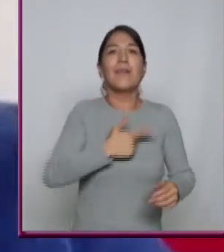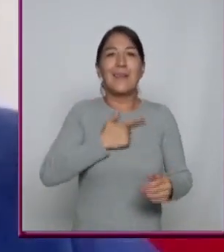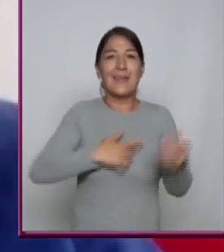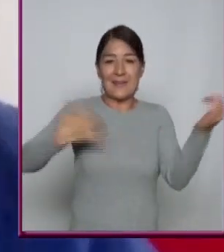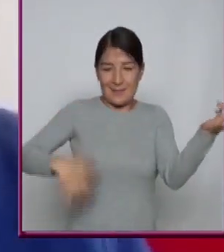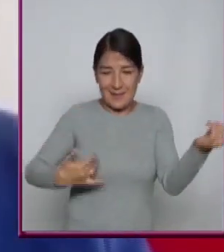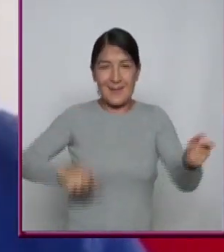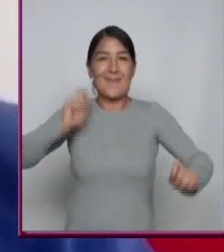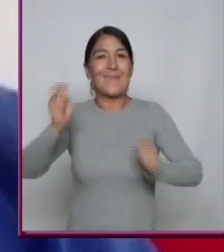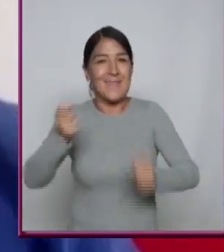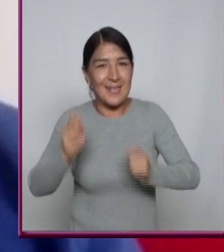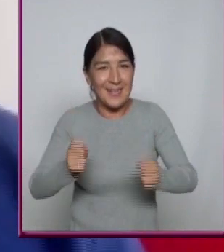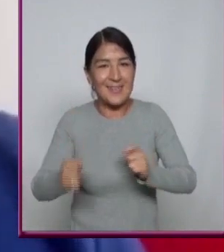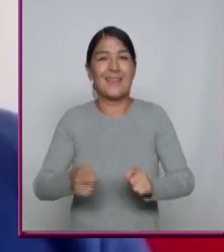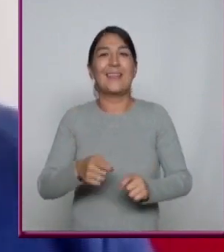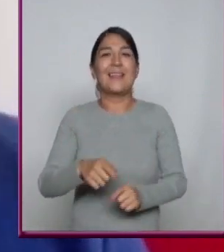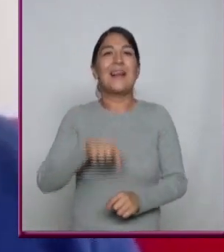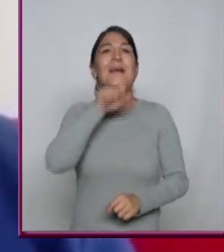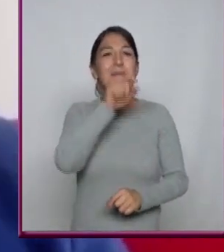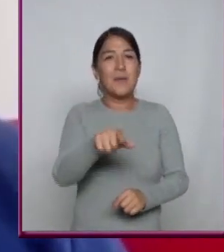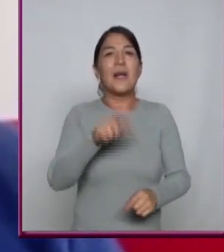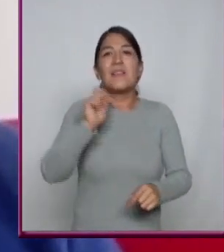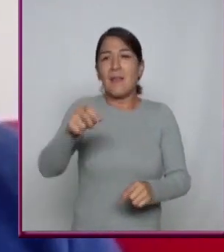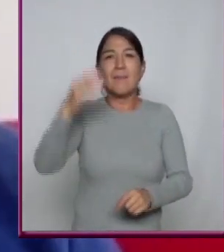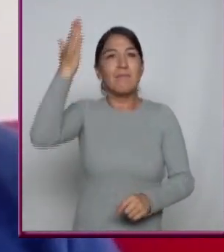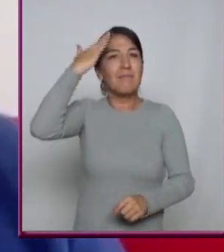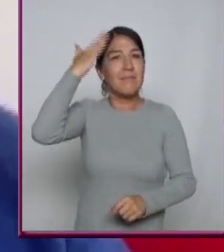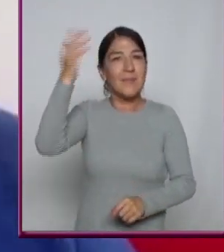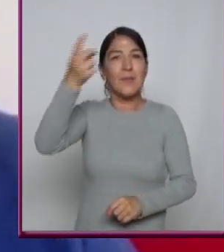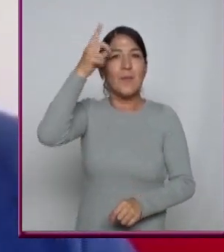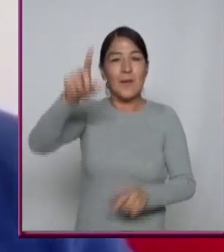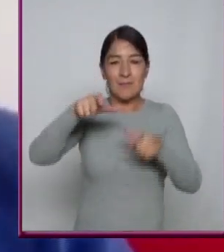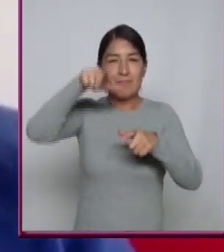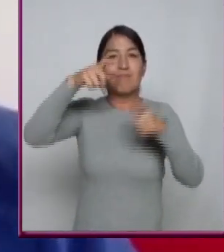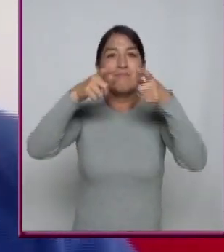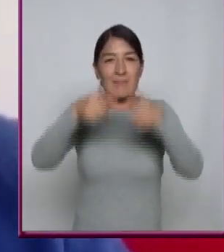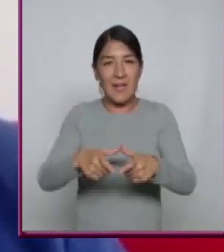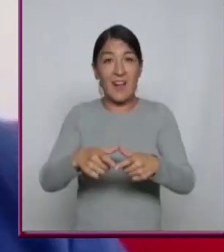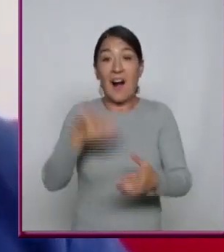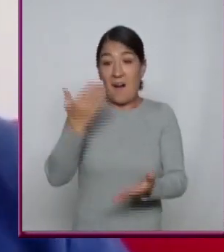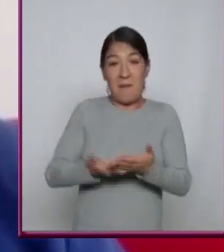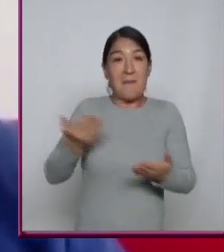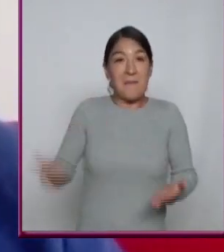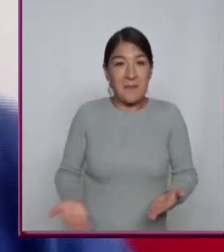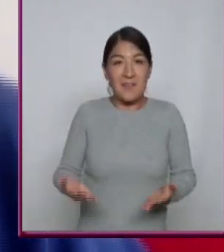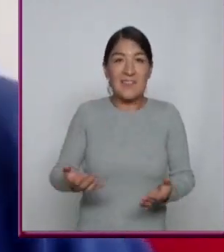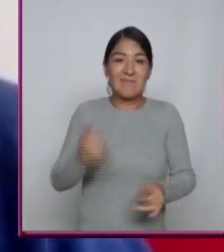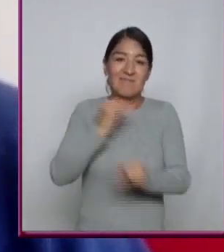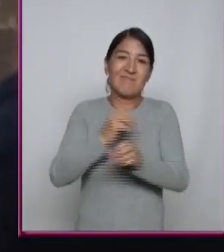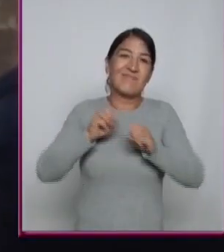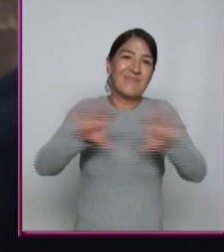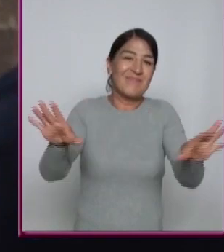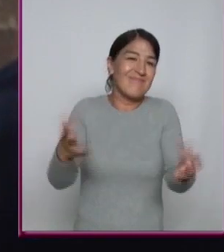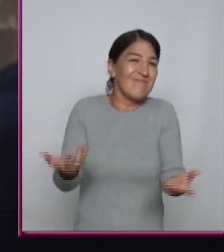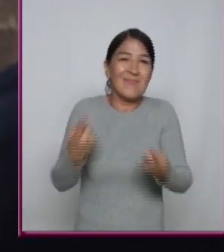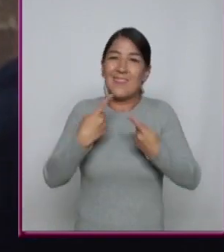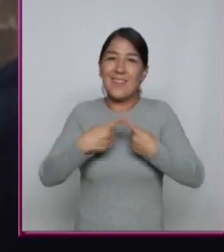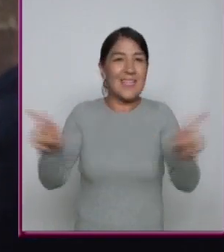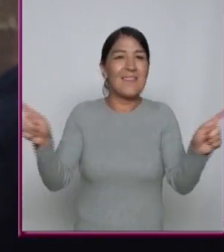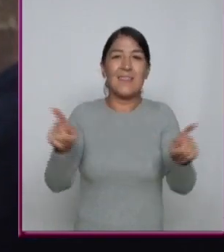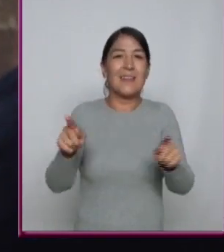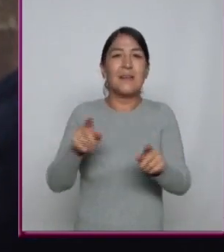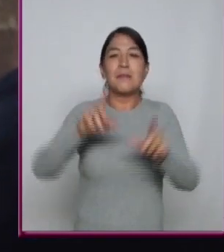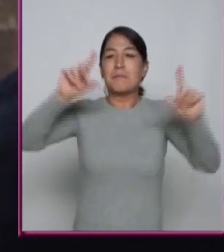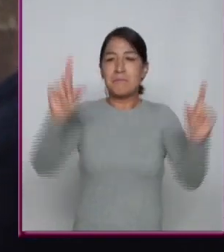Del baterista ¿Sabes? De quién era el productor del disco Cosa que ahora Con los sistemas de streaming Pues no Todo se